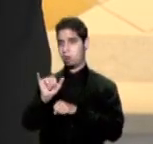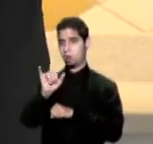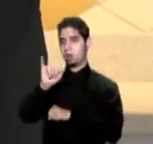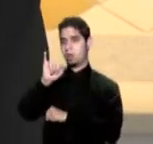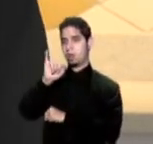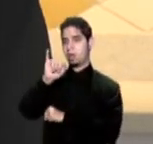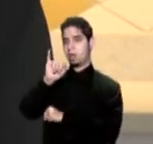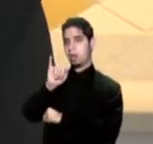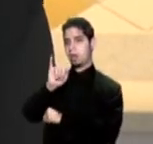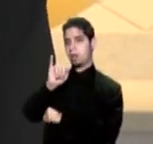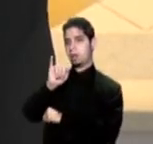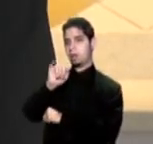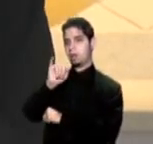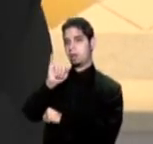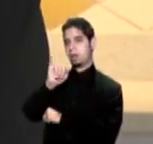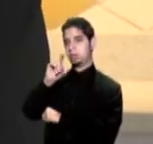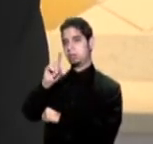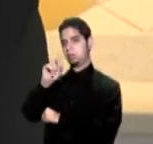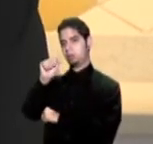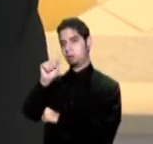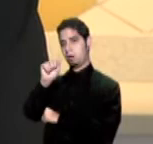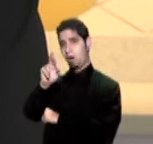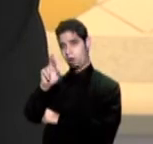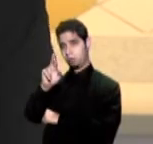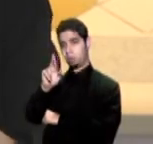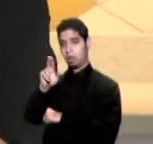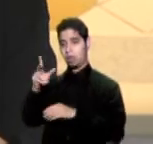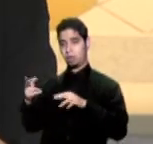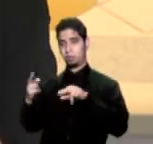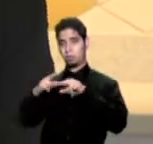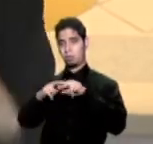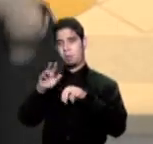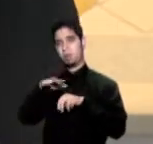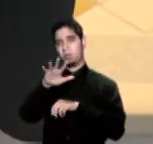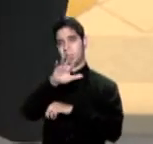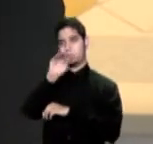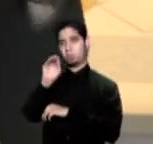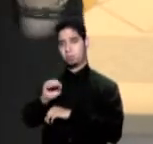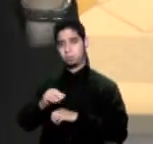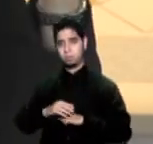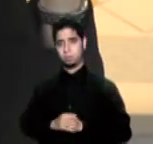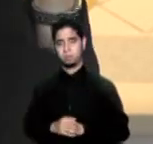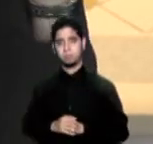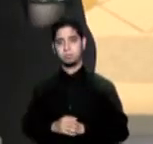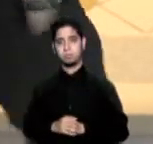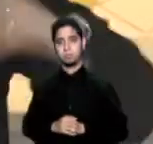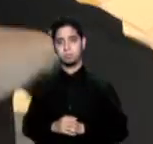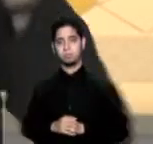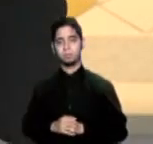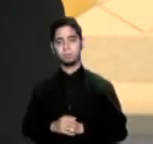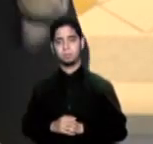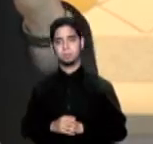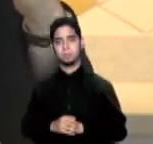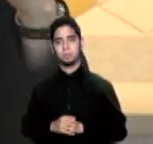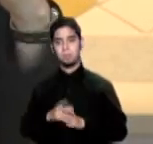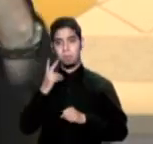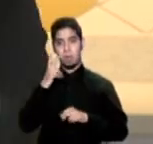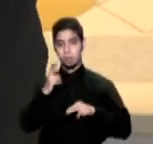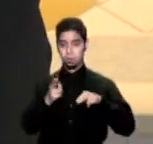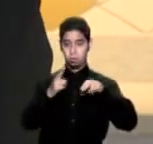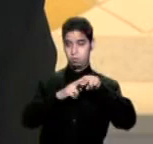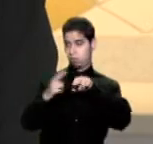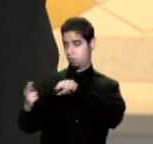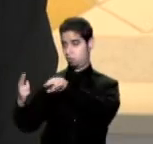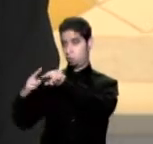que es el average daily rate ha subido más de cinco por ciento así que tú ves la combinación de su vida en ocupación más subida en lo que hay